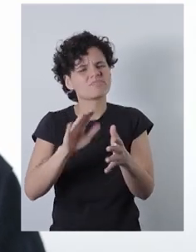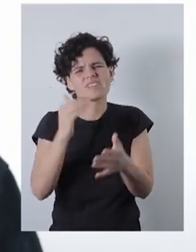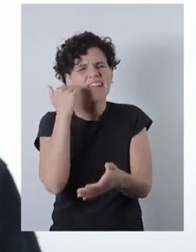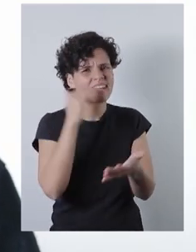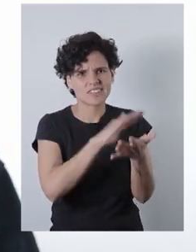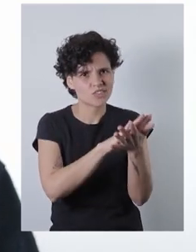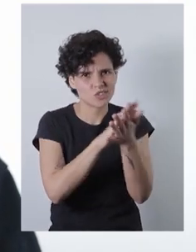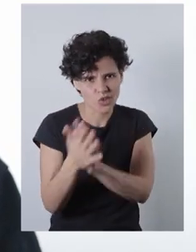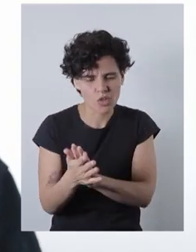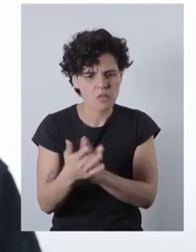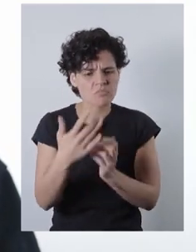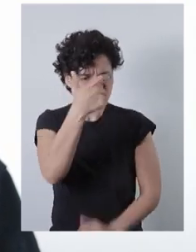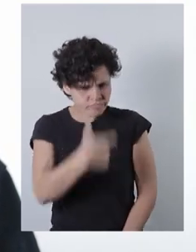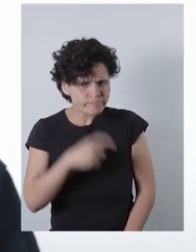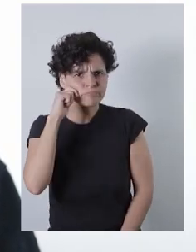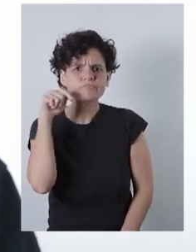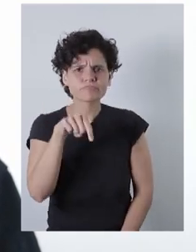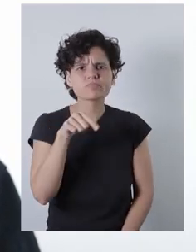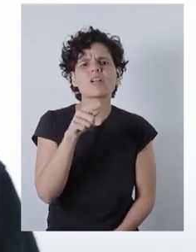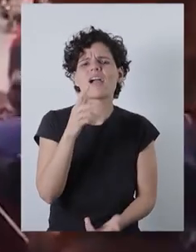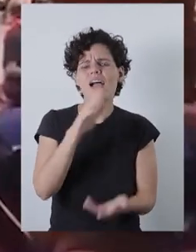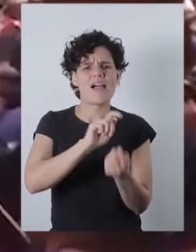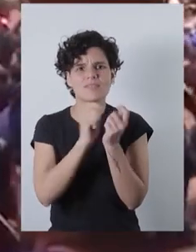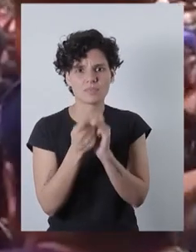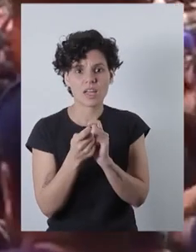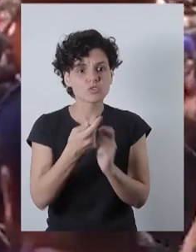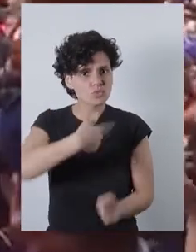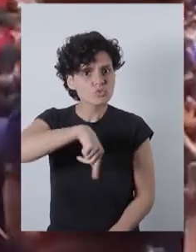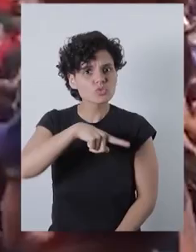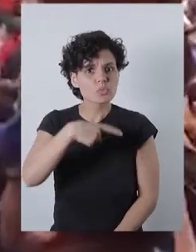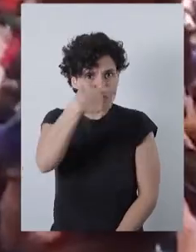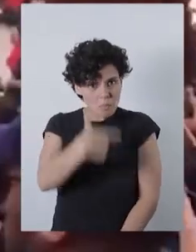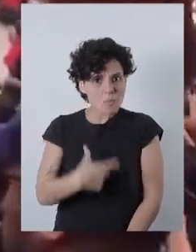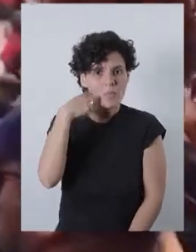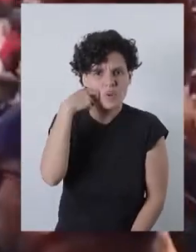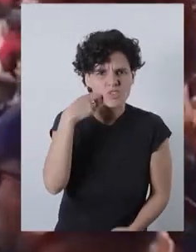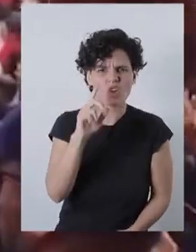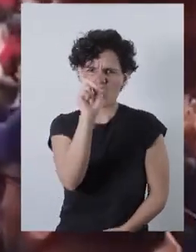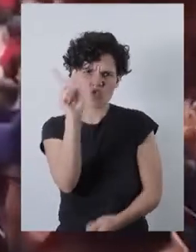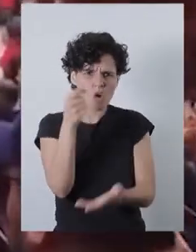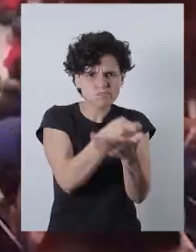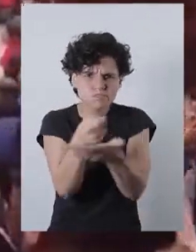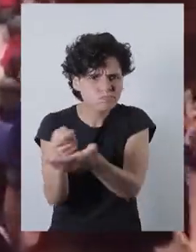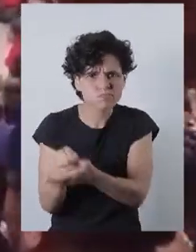todo. Por la definición de personas, creo. Somos personas, no consumidores.